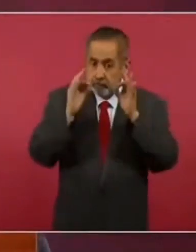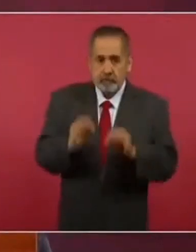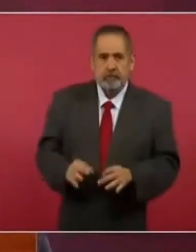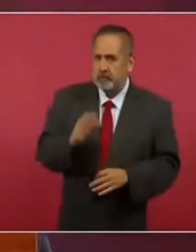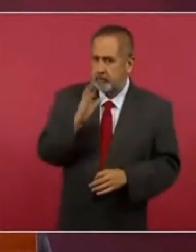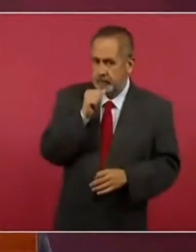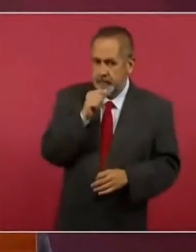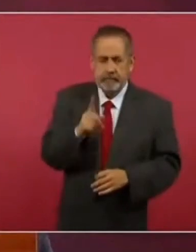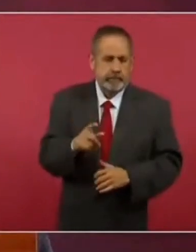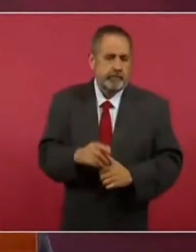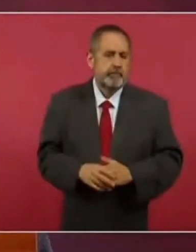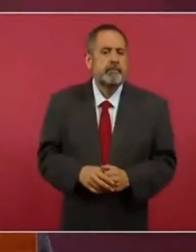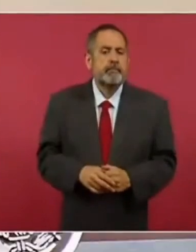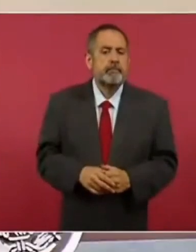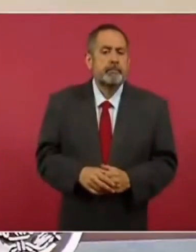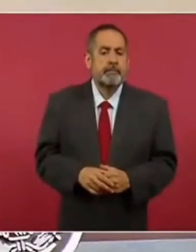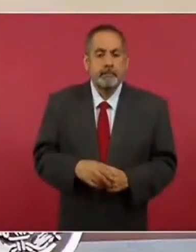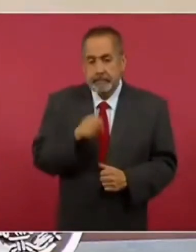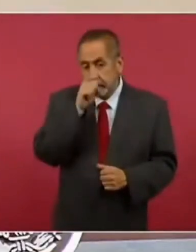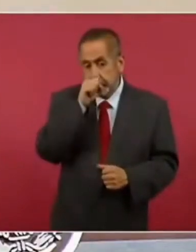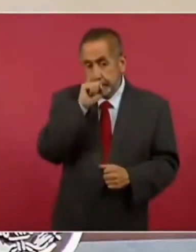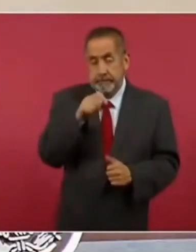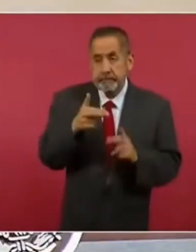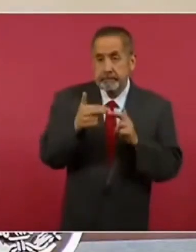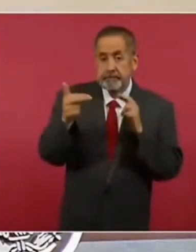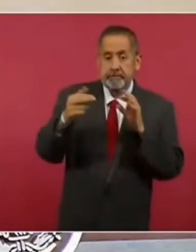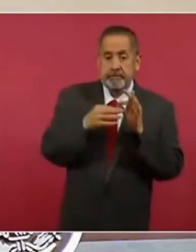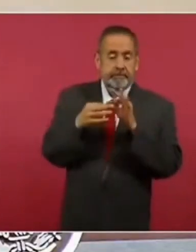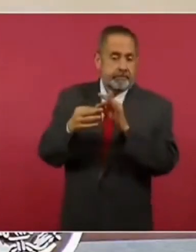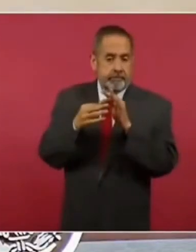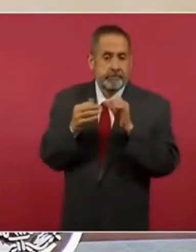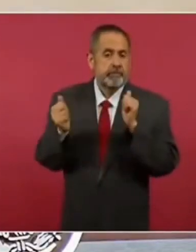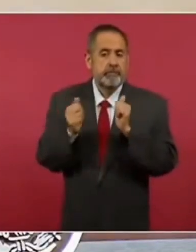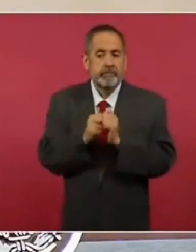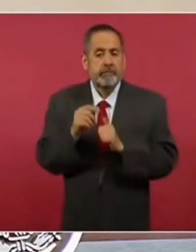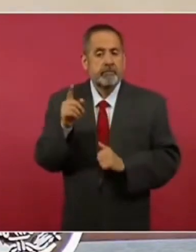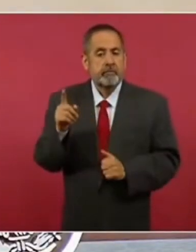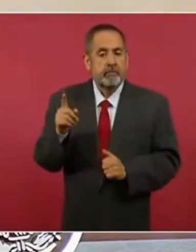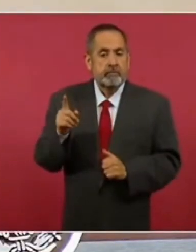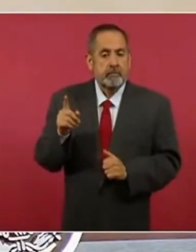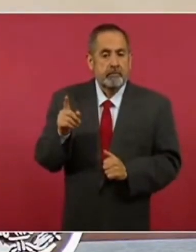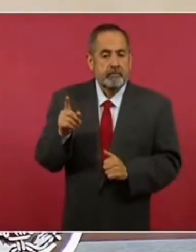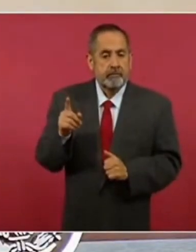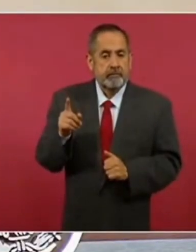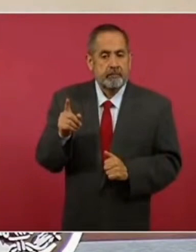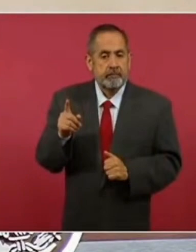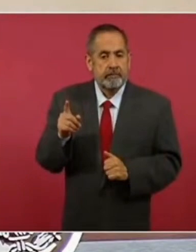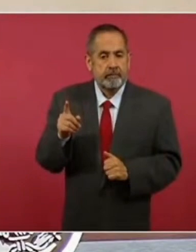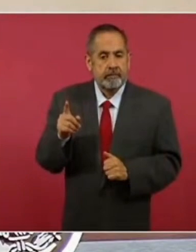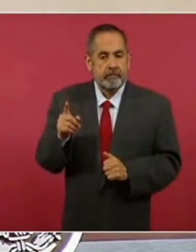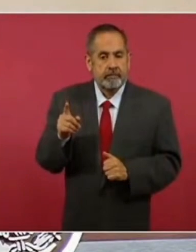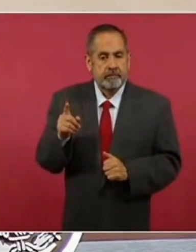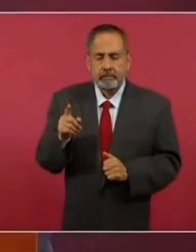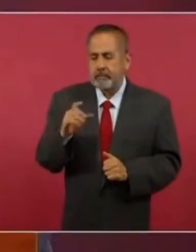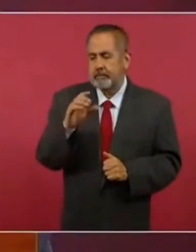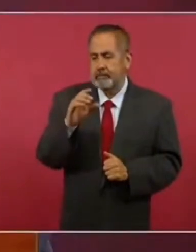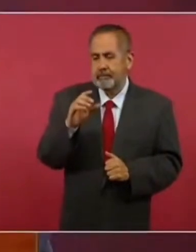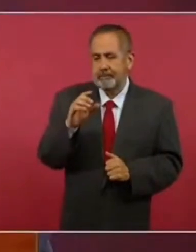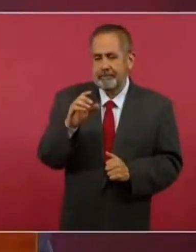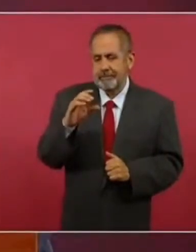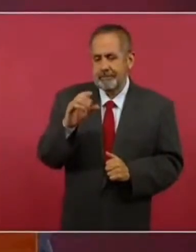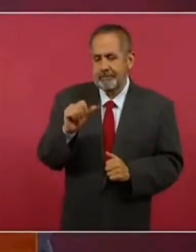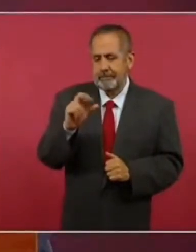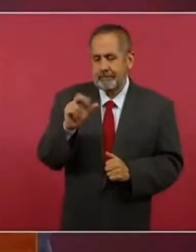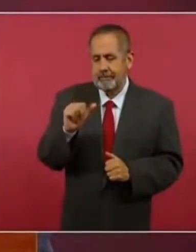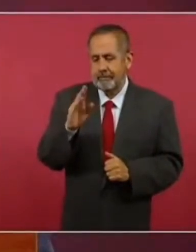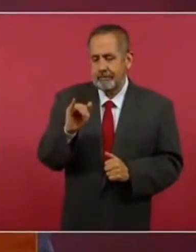Hemos también tenido una relación muy estrecha con la fuerza de Carabinieri, el arma